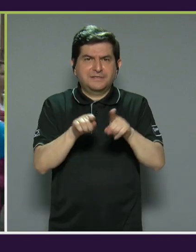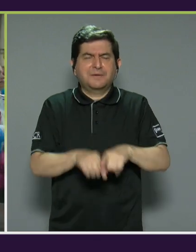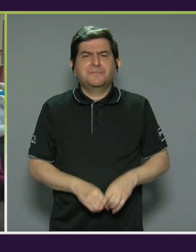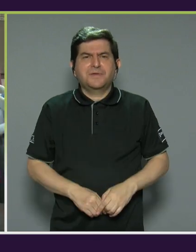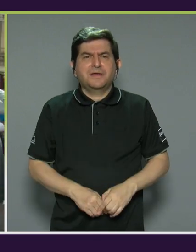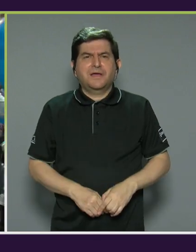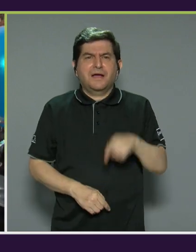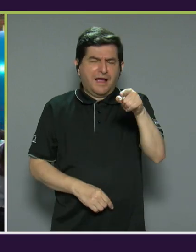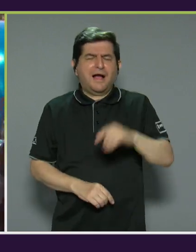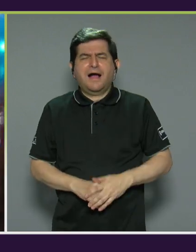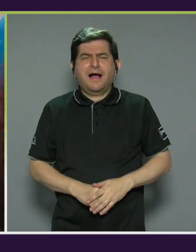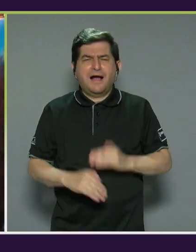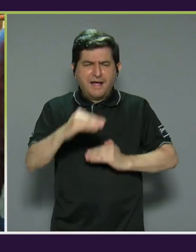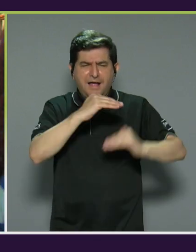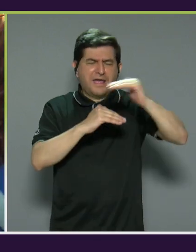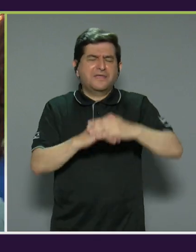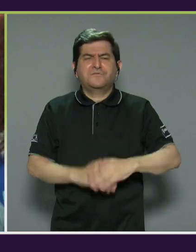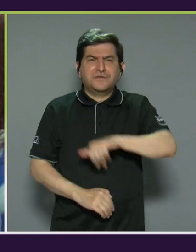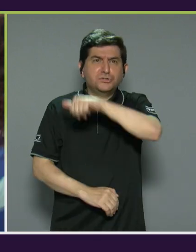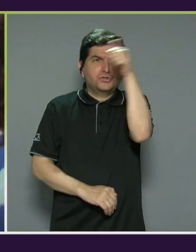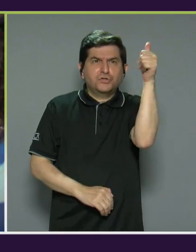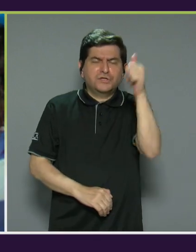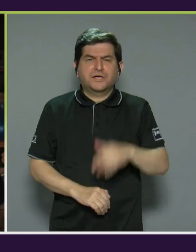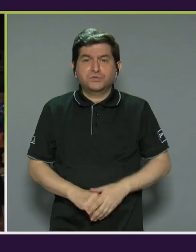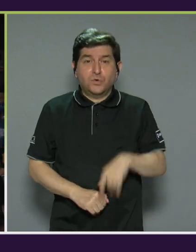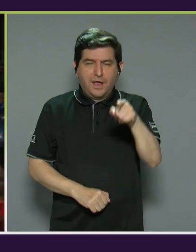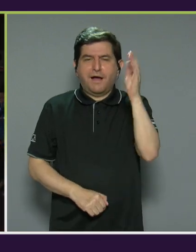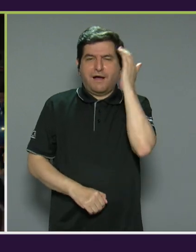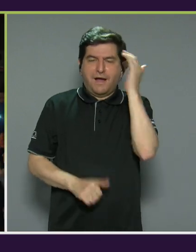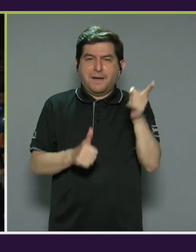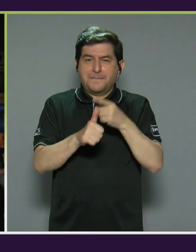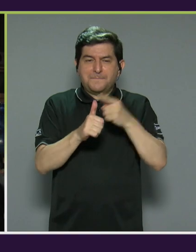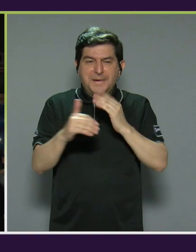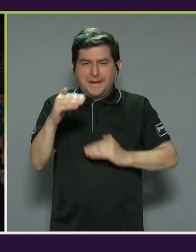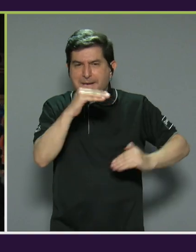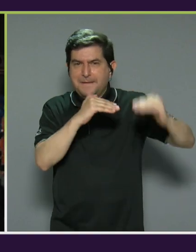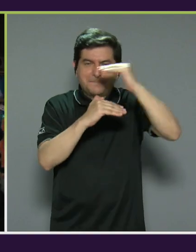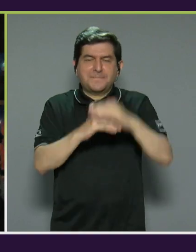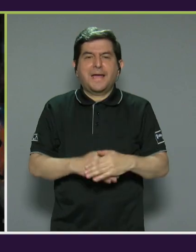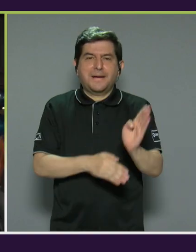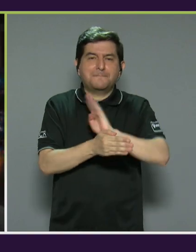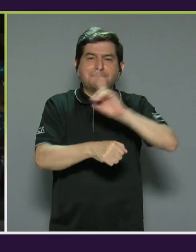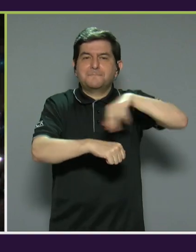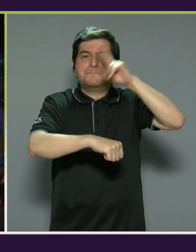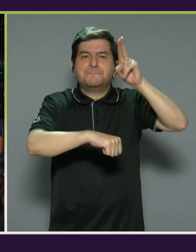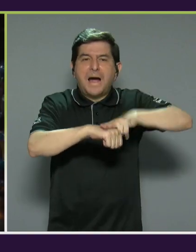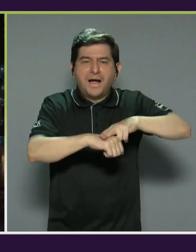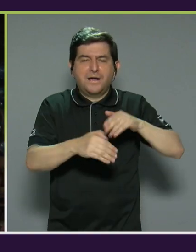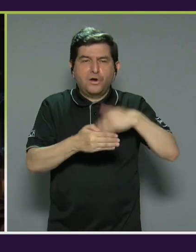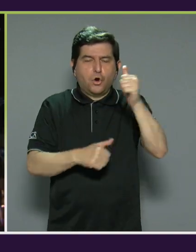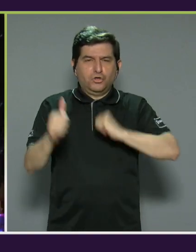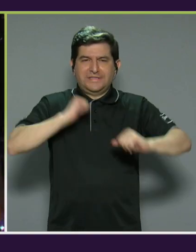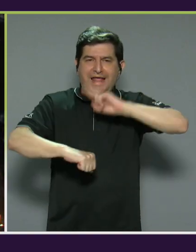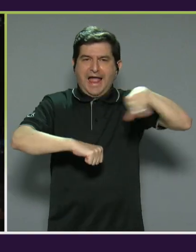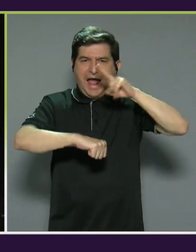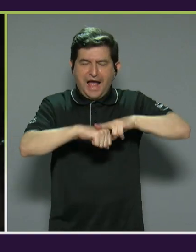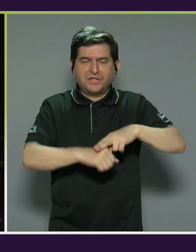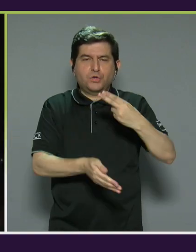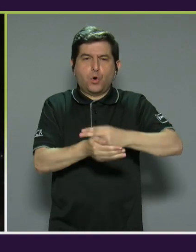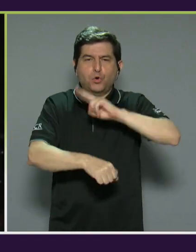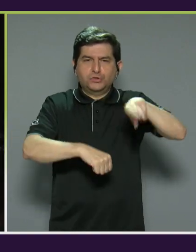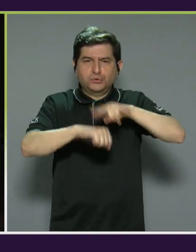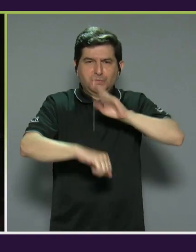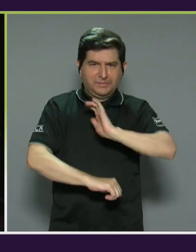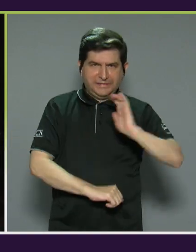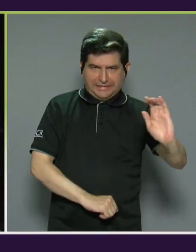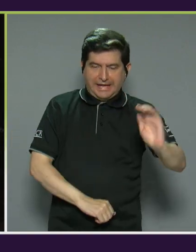edificios de azul para concientizar, cuando logramos el primer edificio que fue el Banco Nacional, después el Teatro Nacional, el Hospital de Niños,